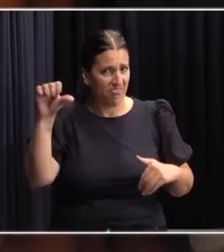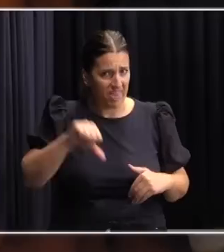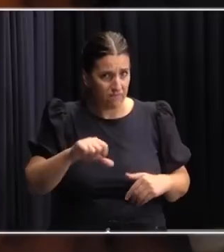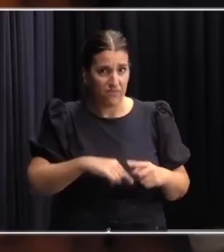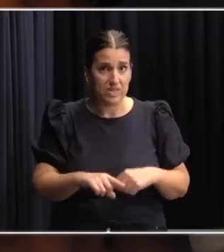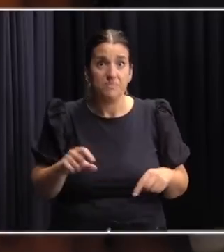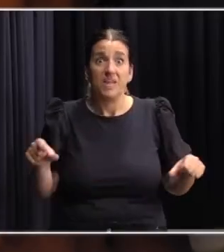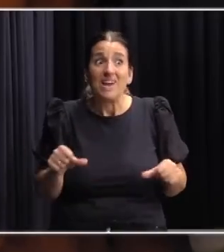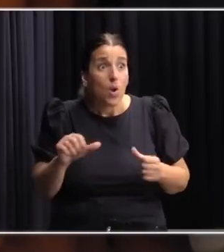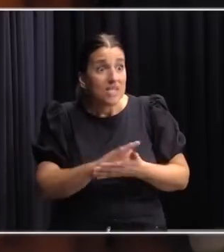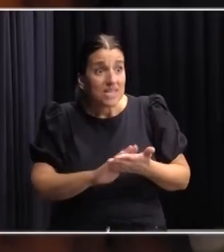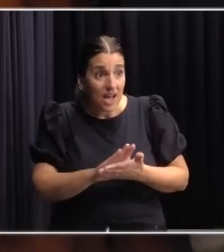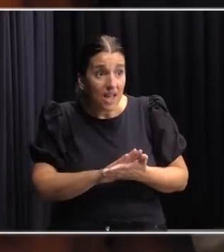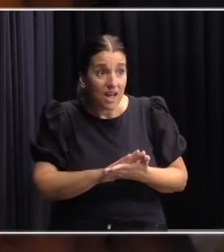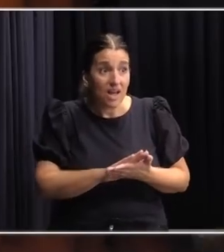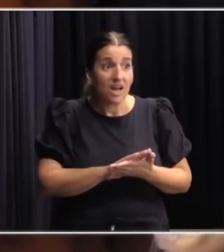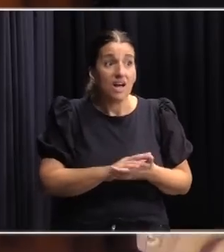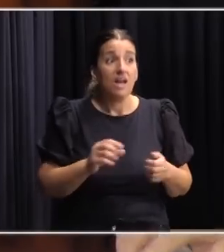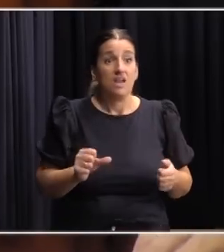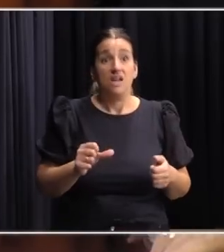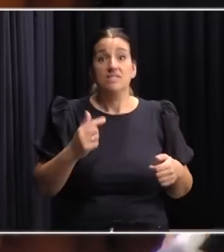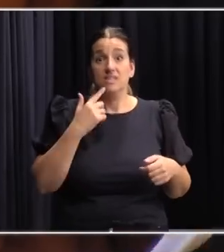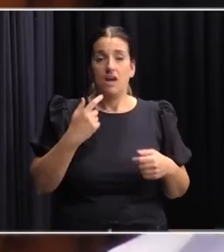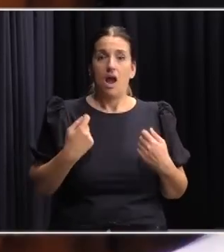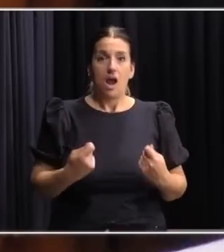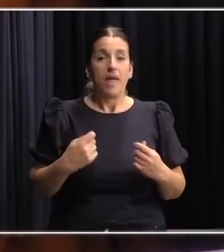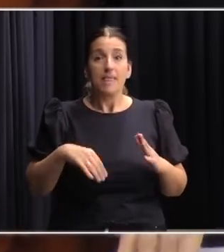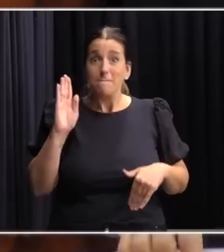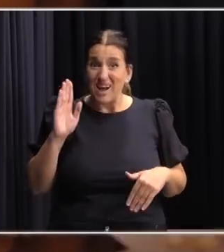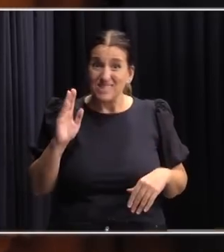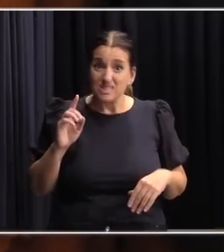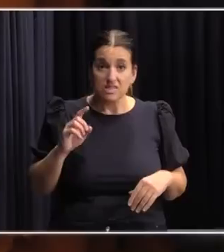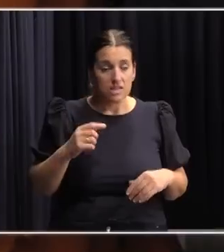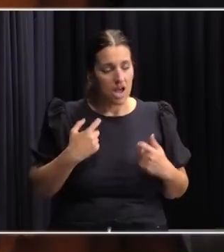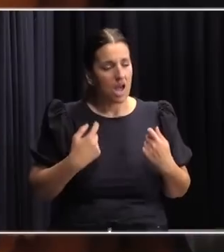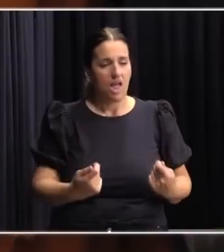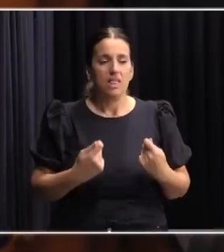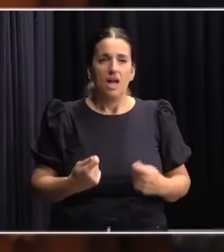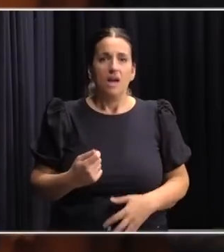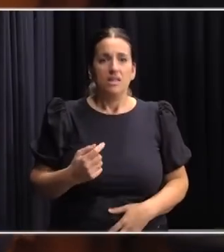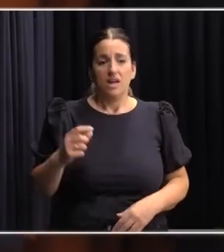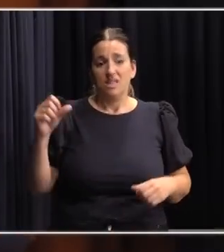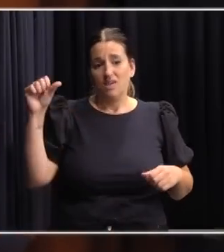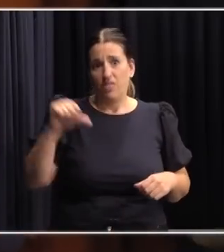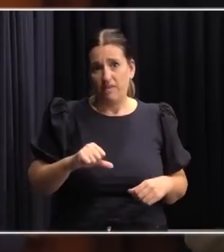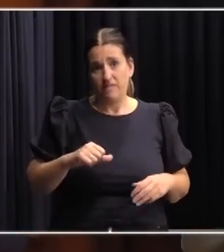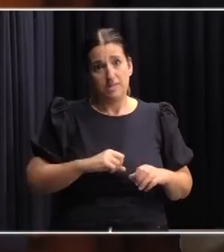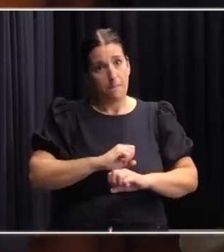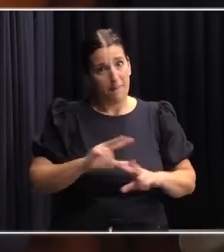cruzado de brazos lo único que hace es tener que gastar más del producto y además tener un déficit mayor.